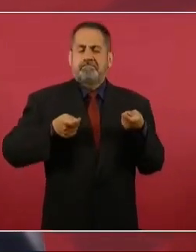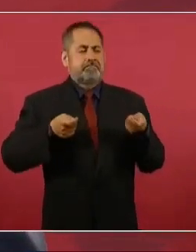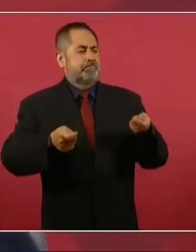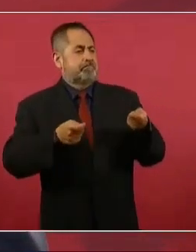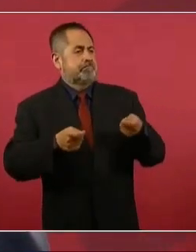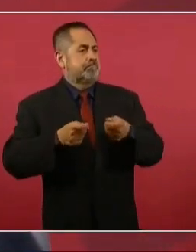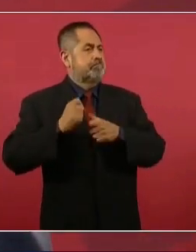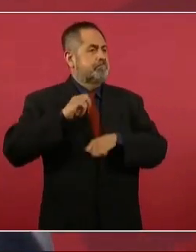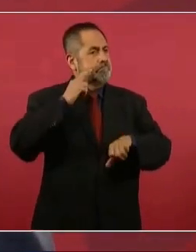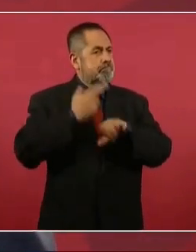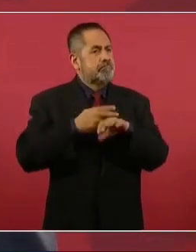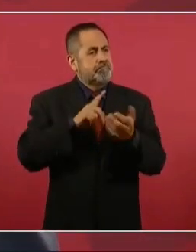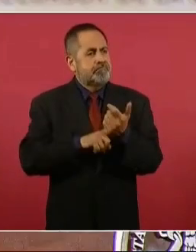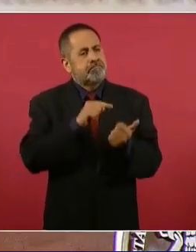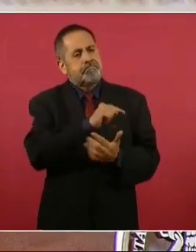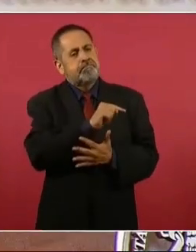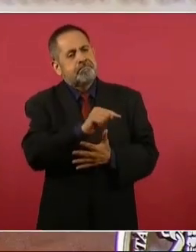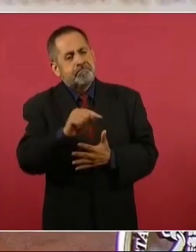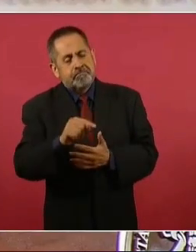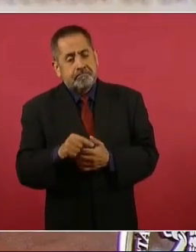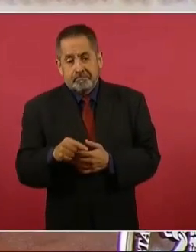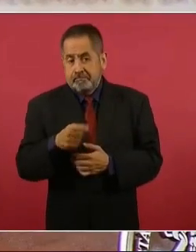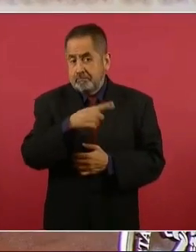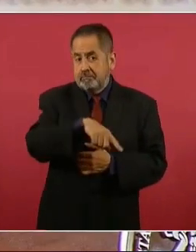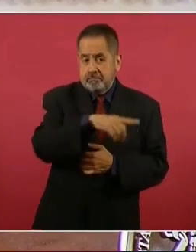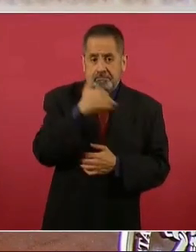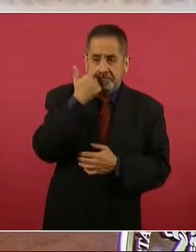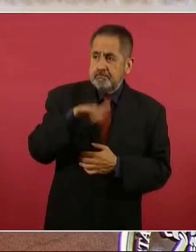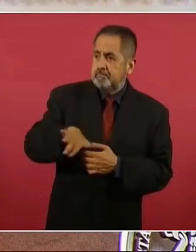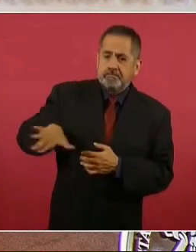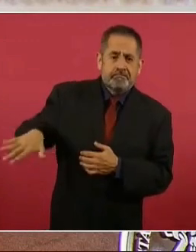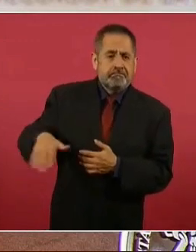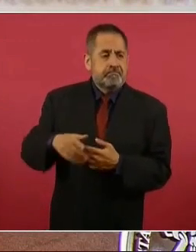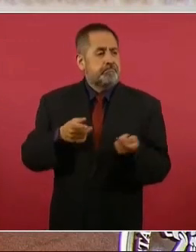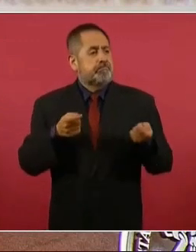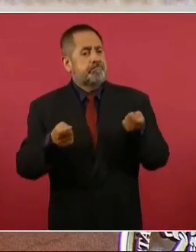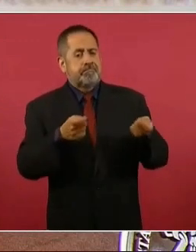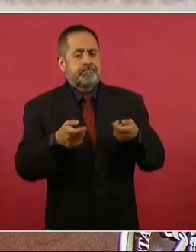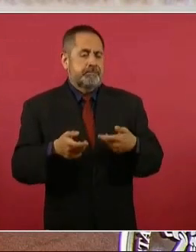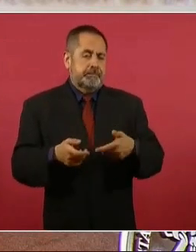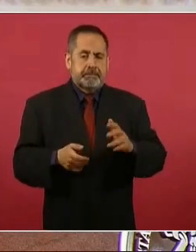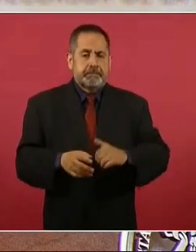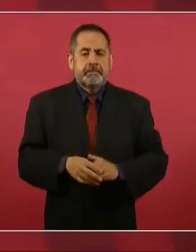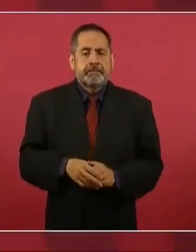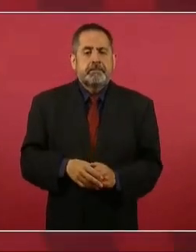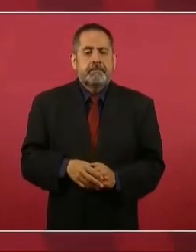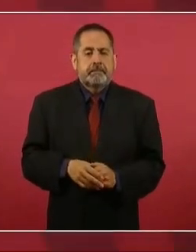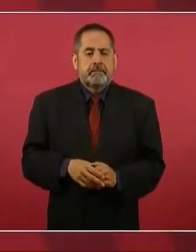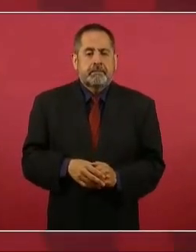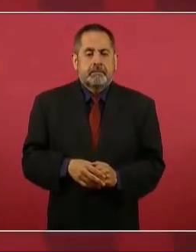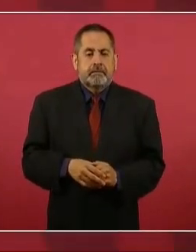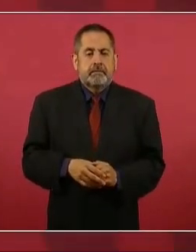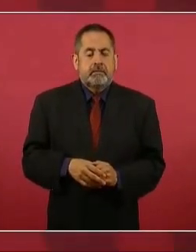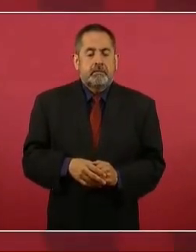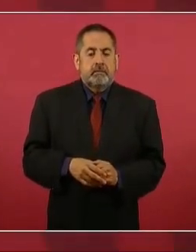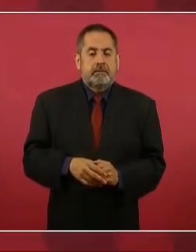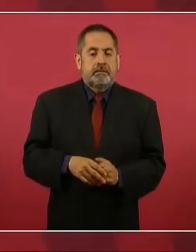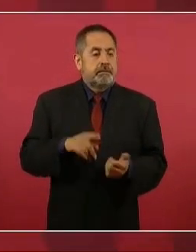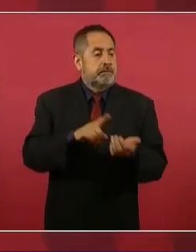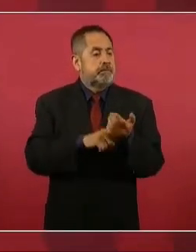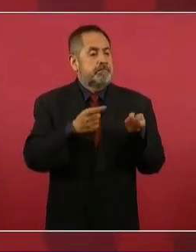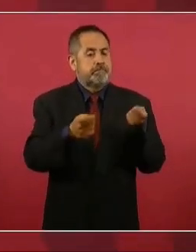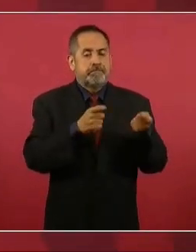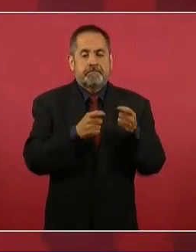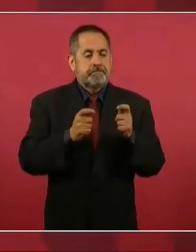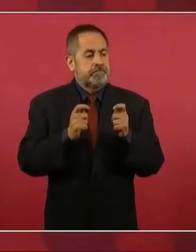constituido y poder tener